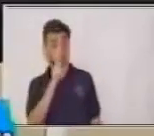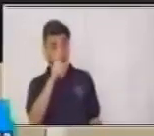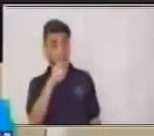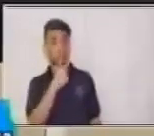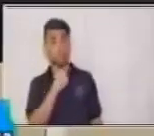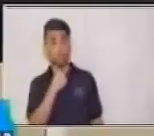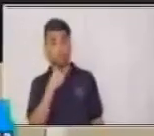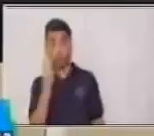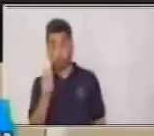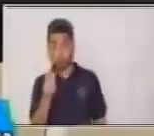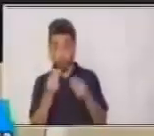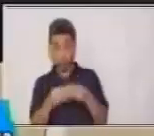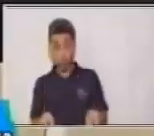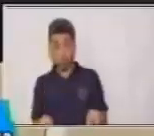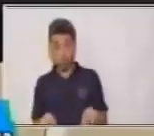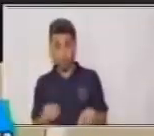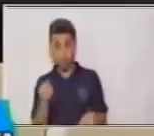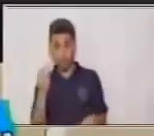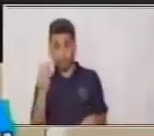jamón?